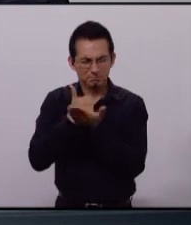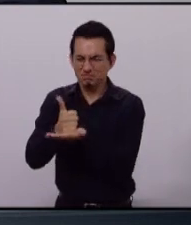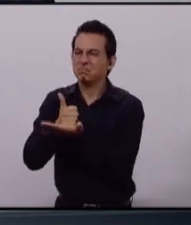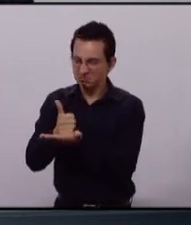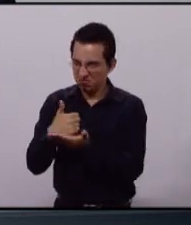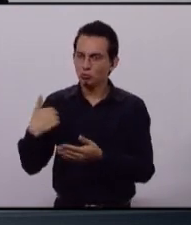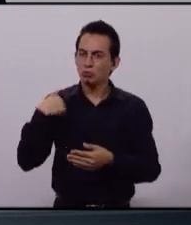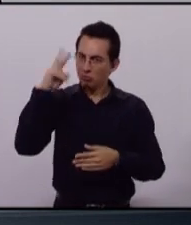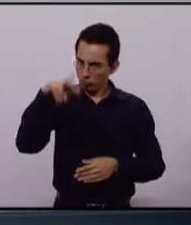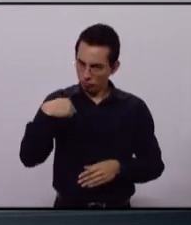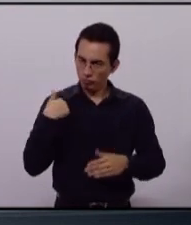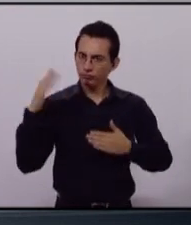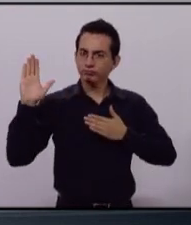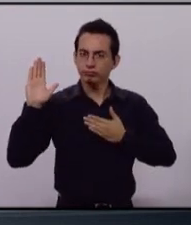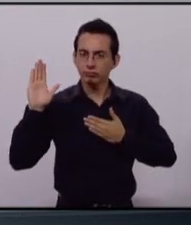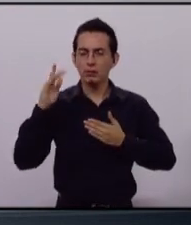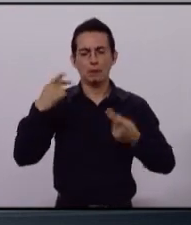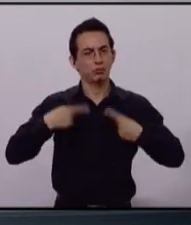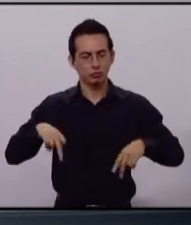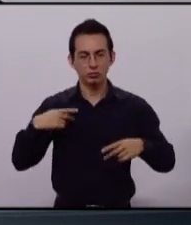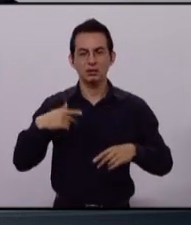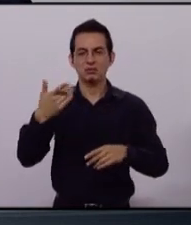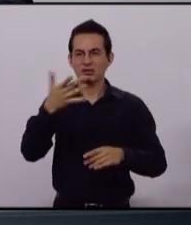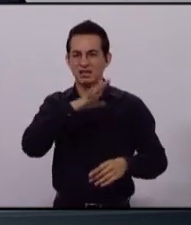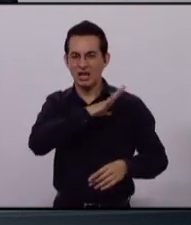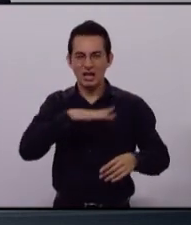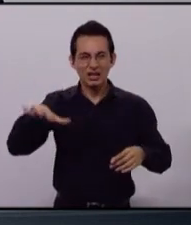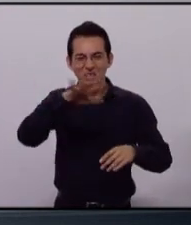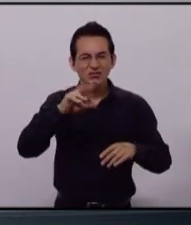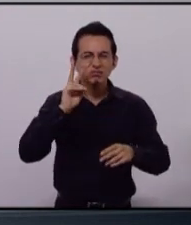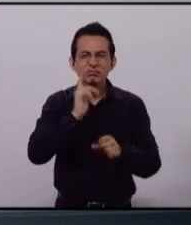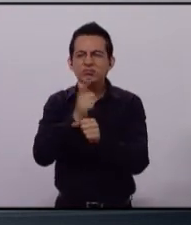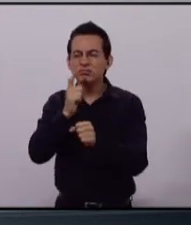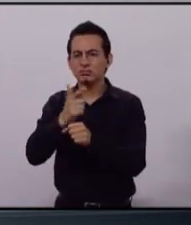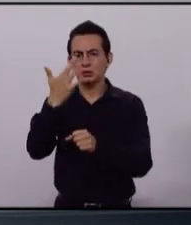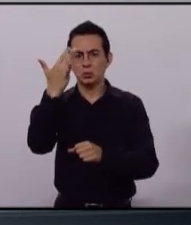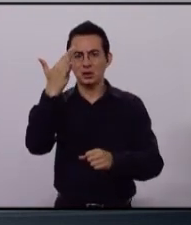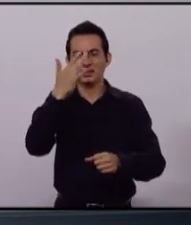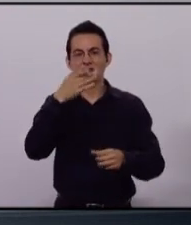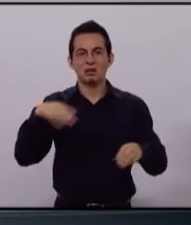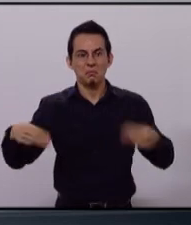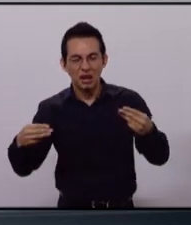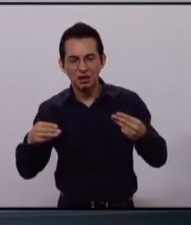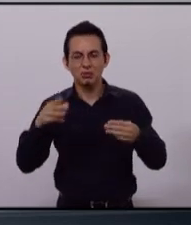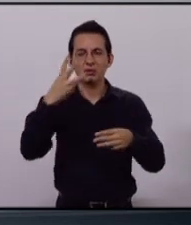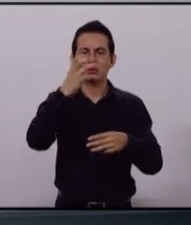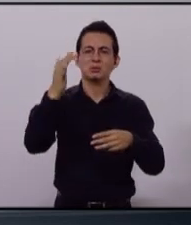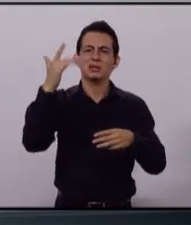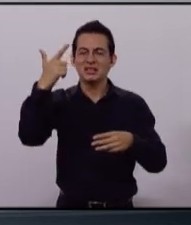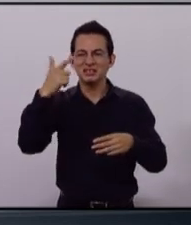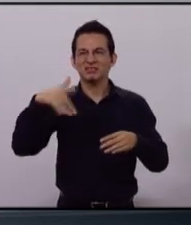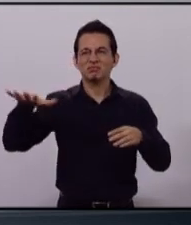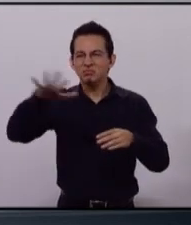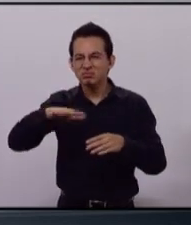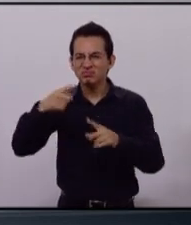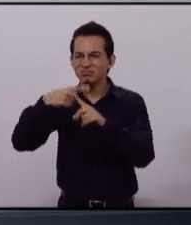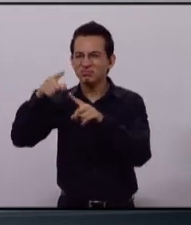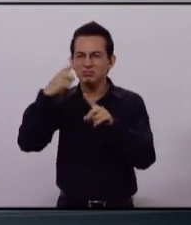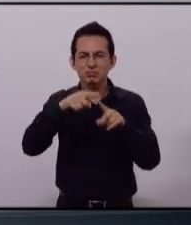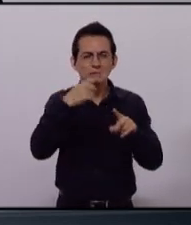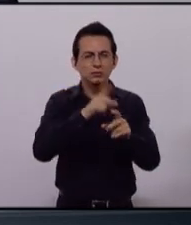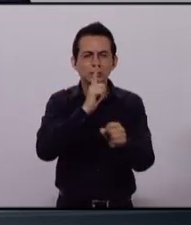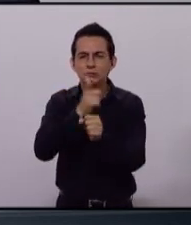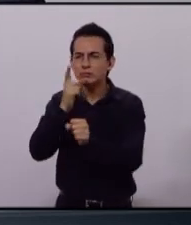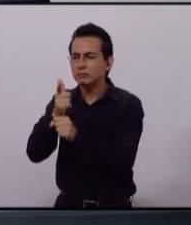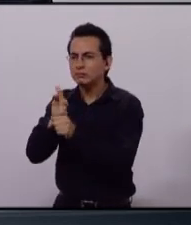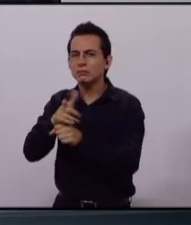en Zapopan, que cuenta con 50 mercados, 327 plazas vecinales. Zapopan es el municipio con mayor número de